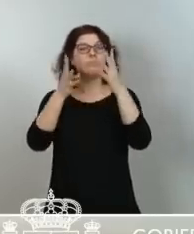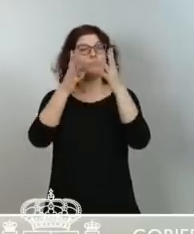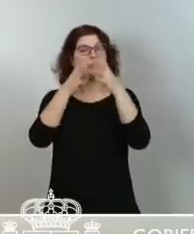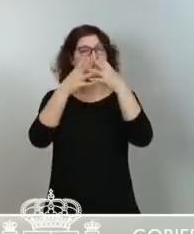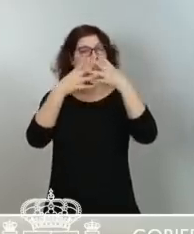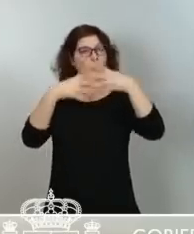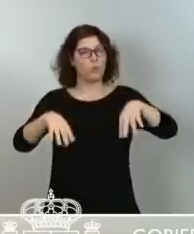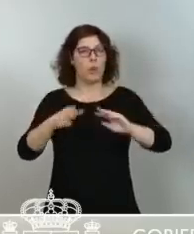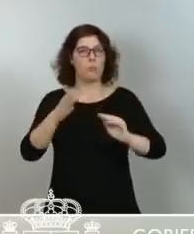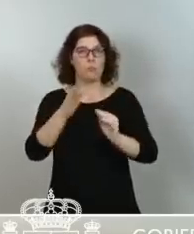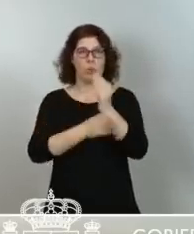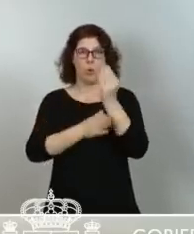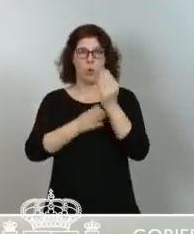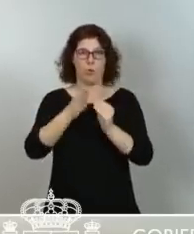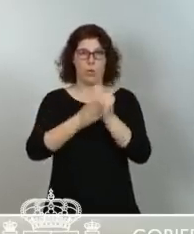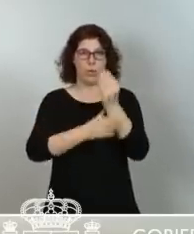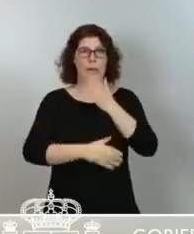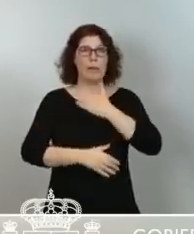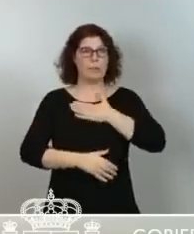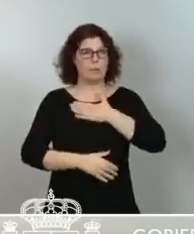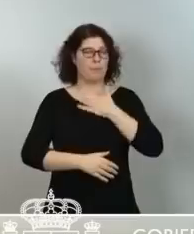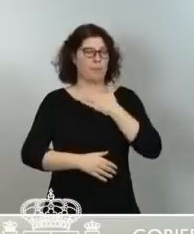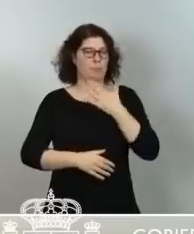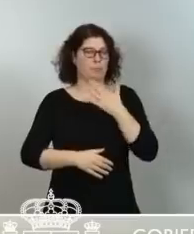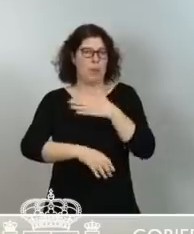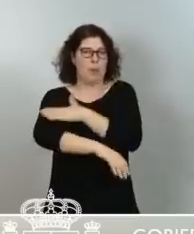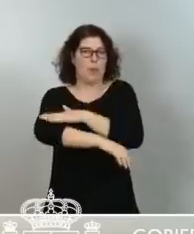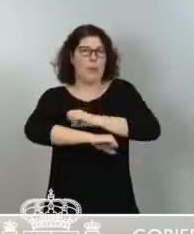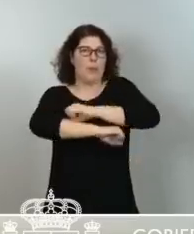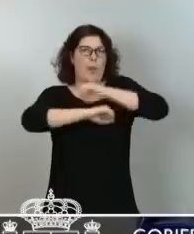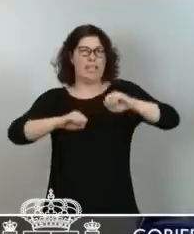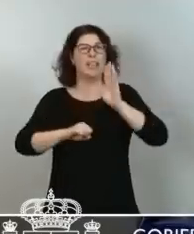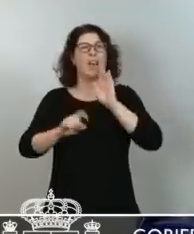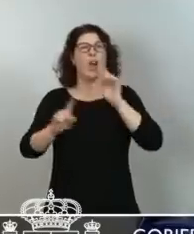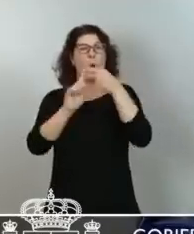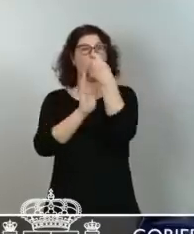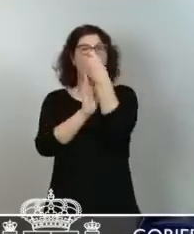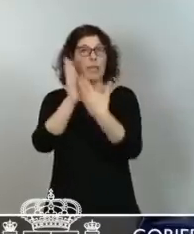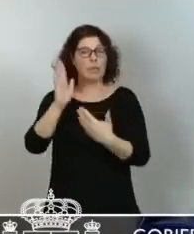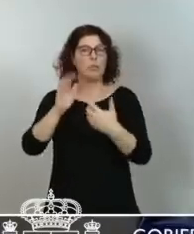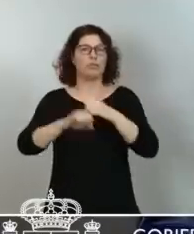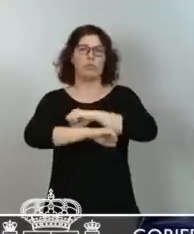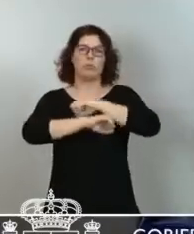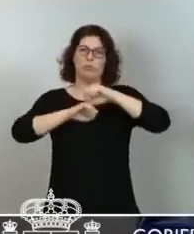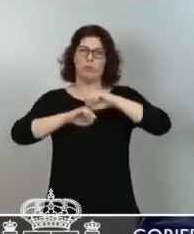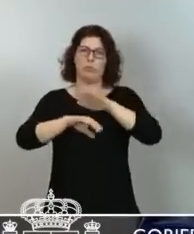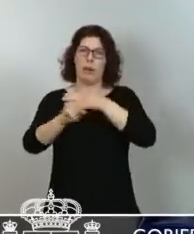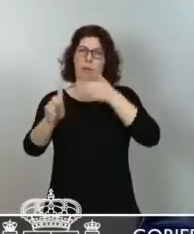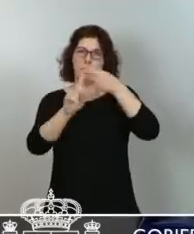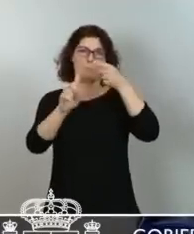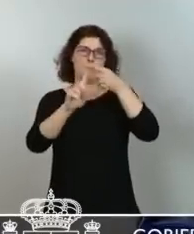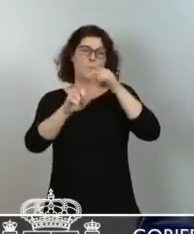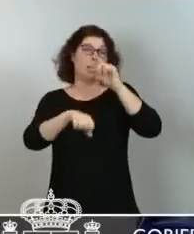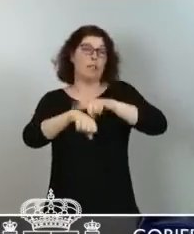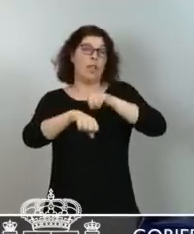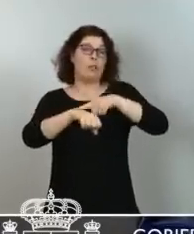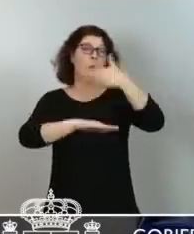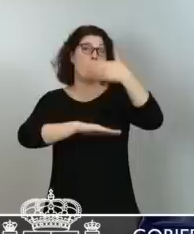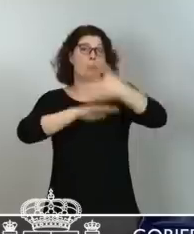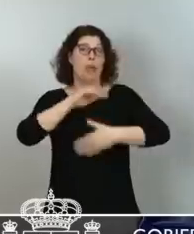sostenibilidad material de todos esos objetivos que tenemos un plazo para cumplir, que son los próximos nueve años.